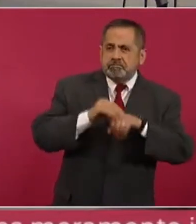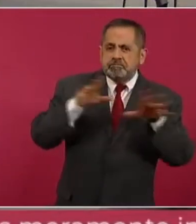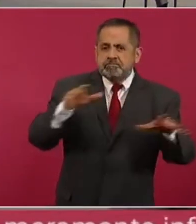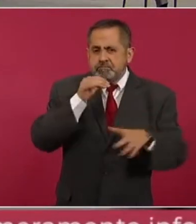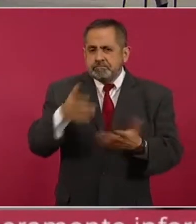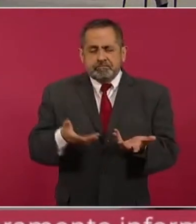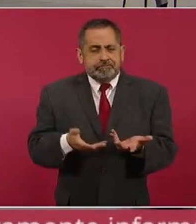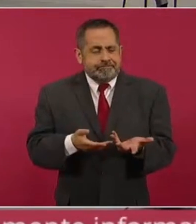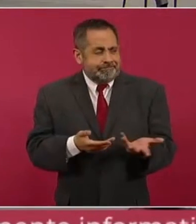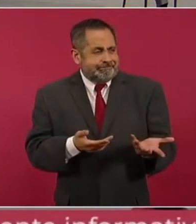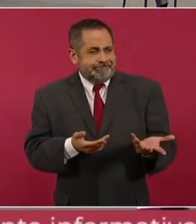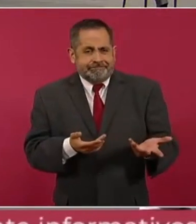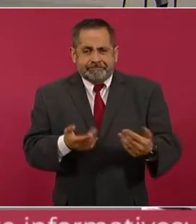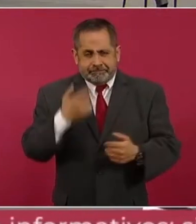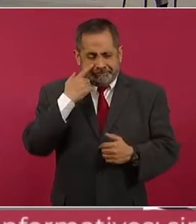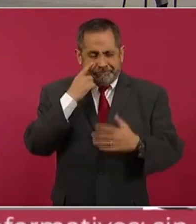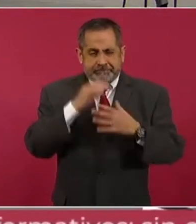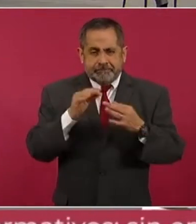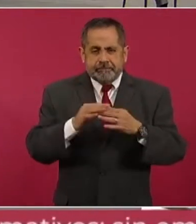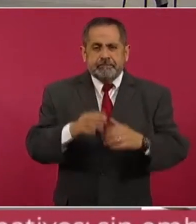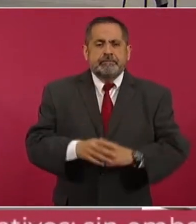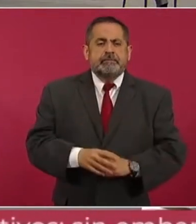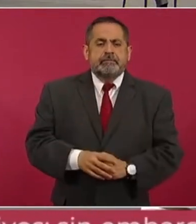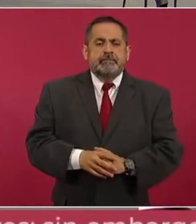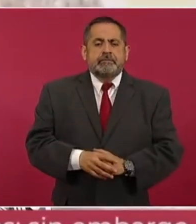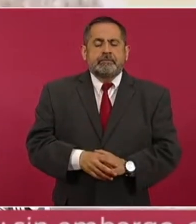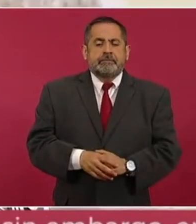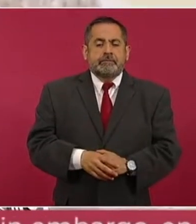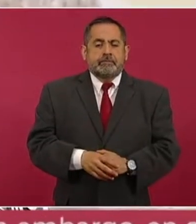se ve el mensaje.